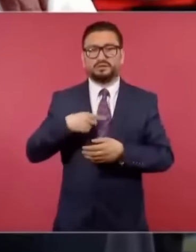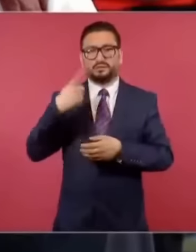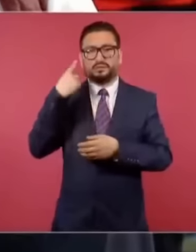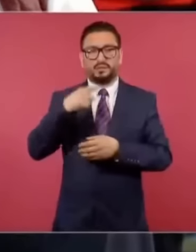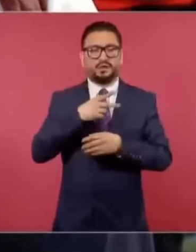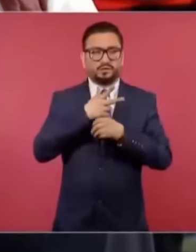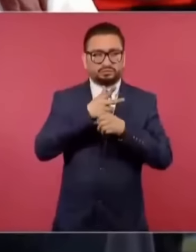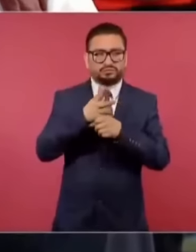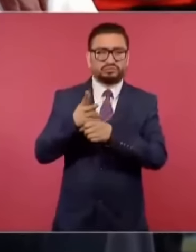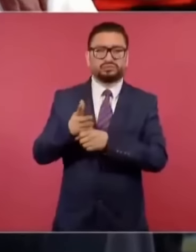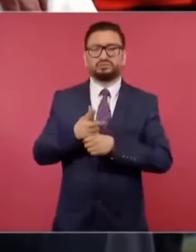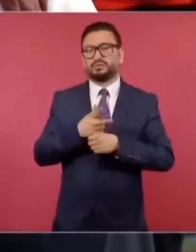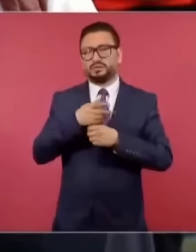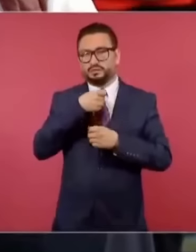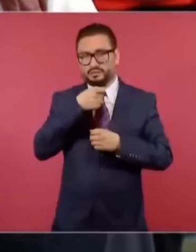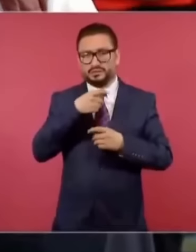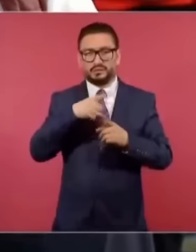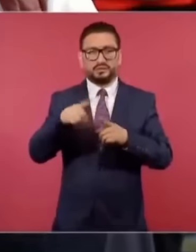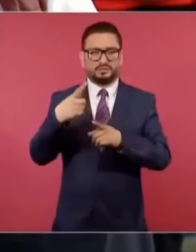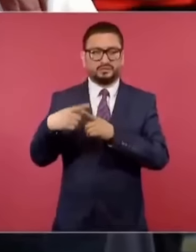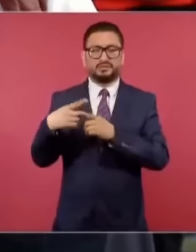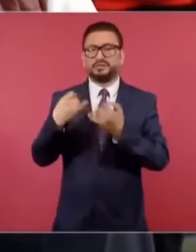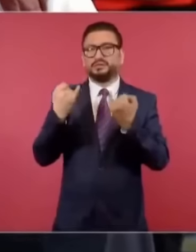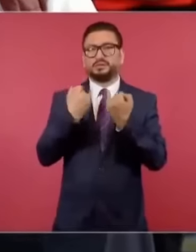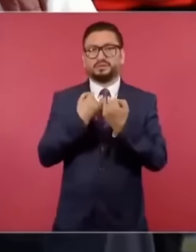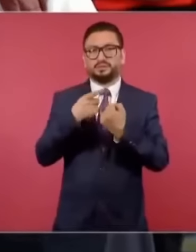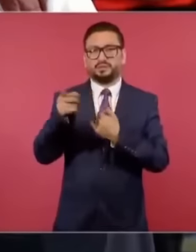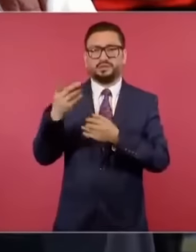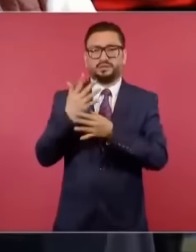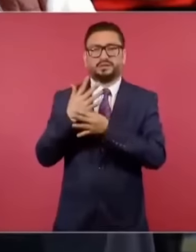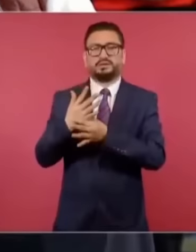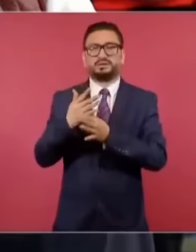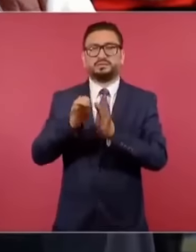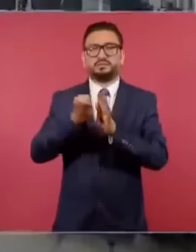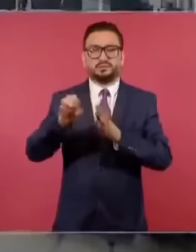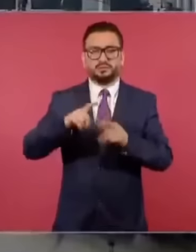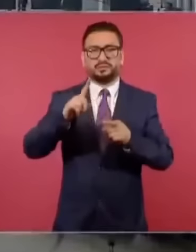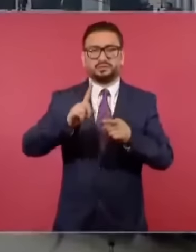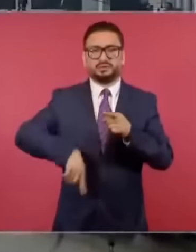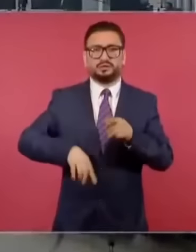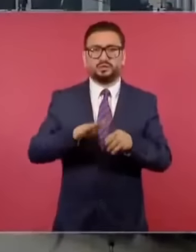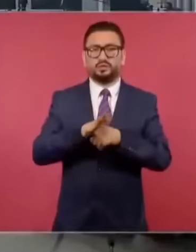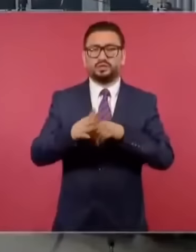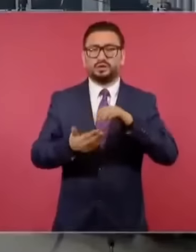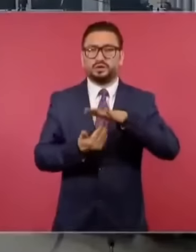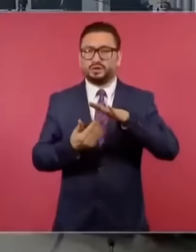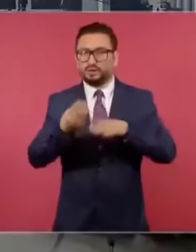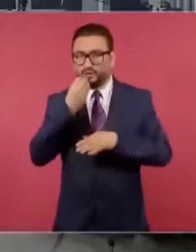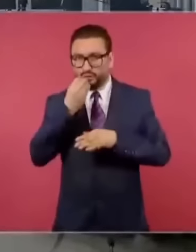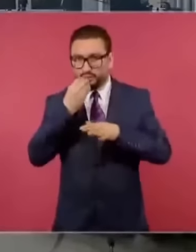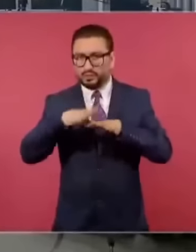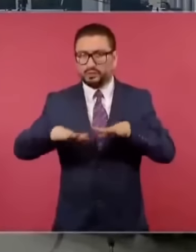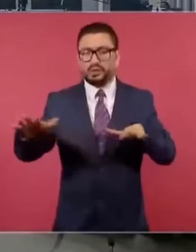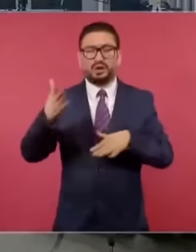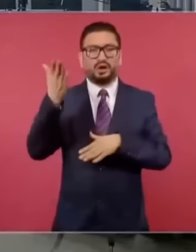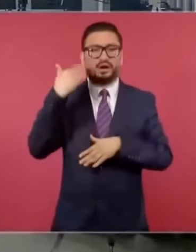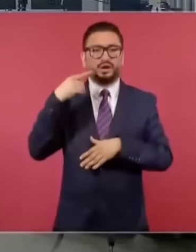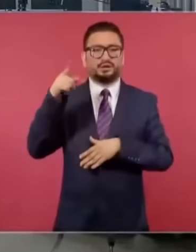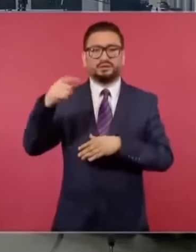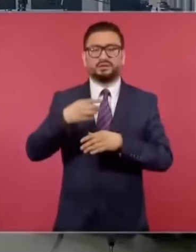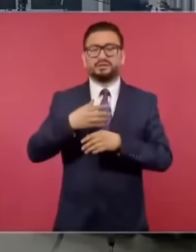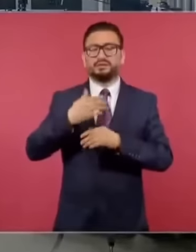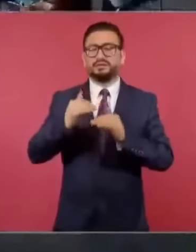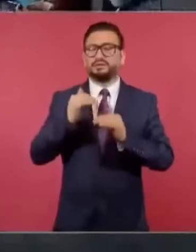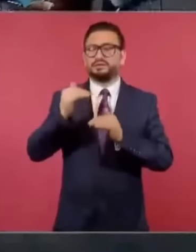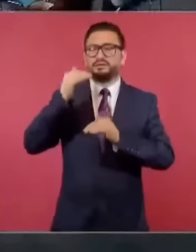coberturas periodísticas. Incluso, me dicen, les eliminaron el servicio de comedor, un comedor que se ubicaba en el séptimo